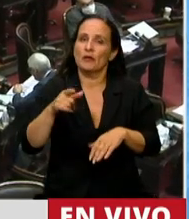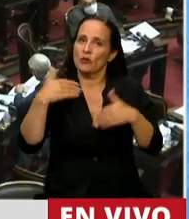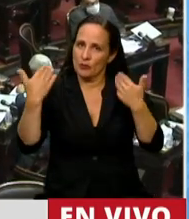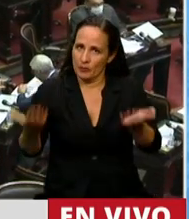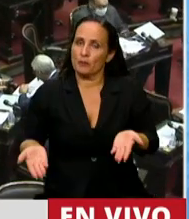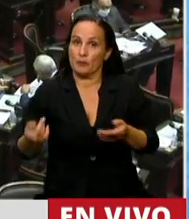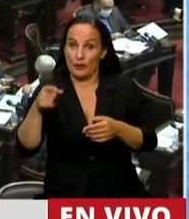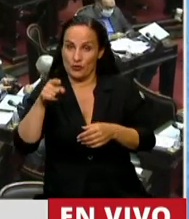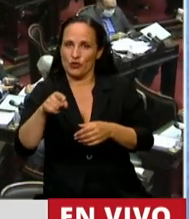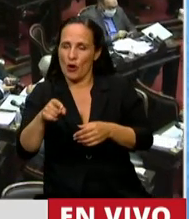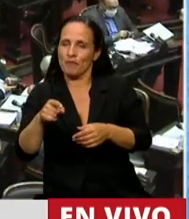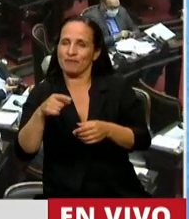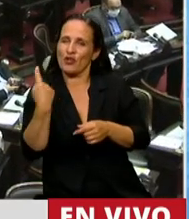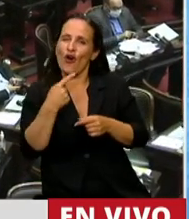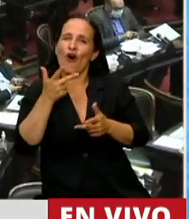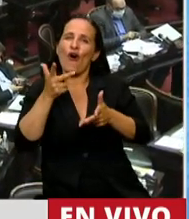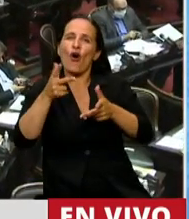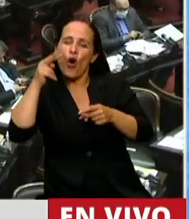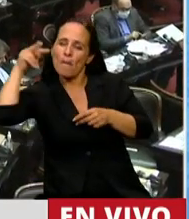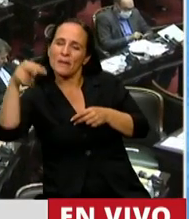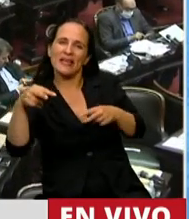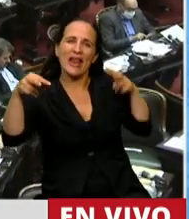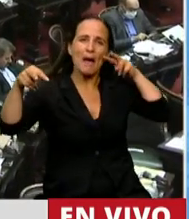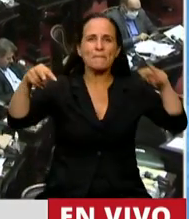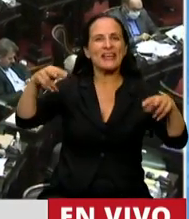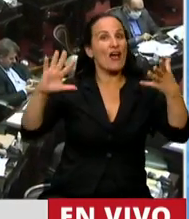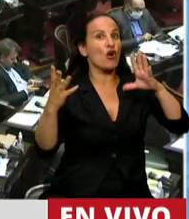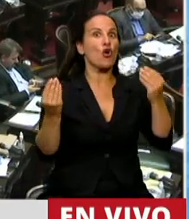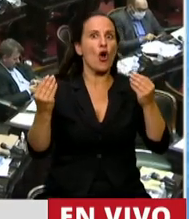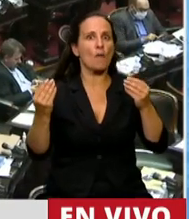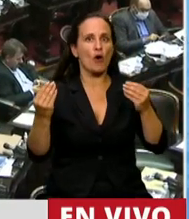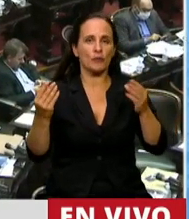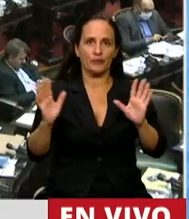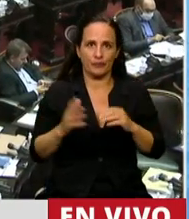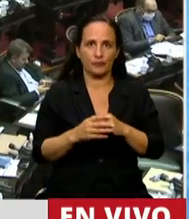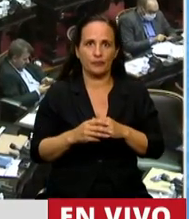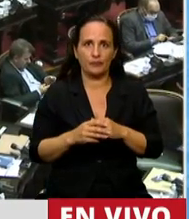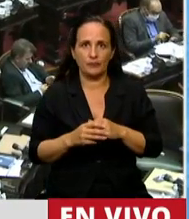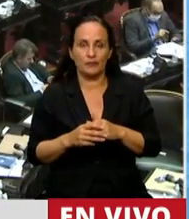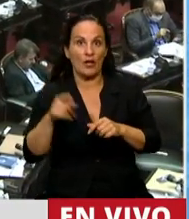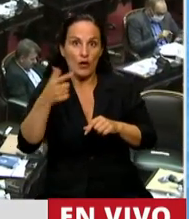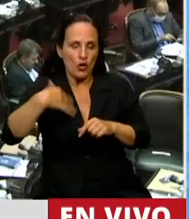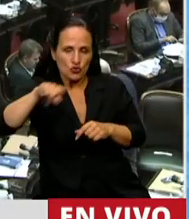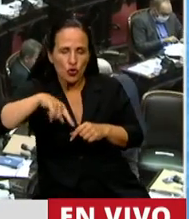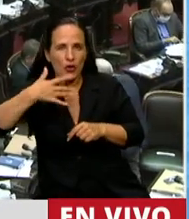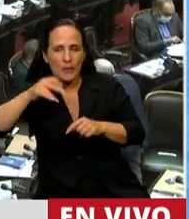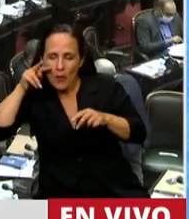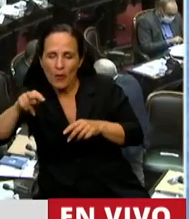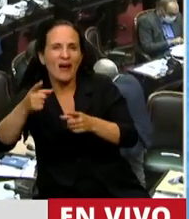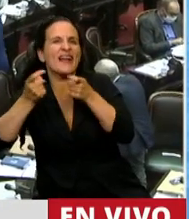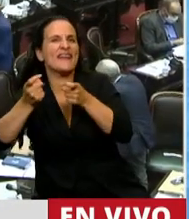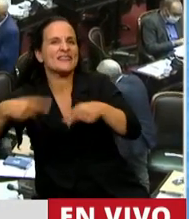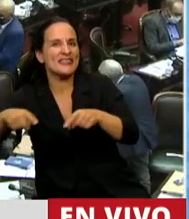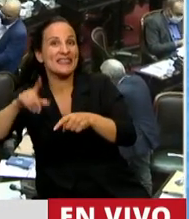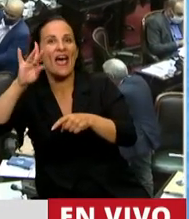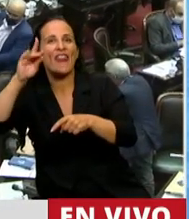insistir en esto de que el ojo lo tenemos que poner y la mirada, perdón, desde la demanda. Porque desde la